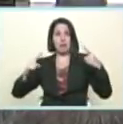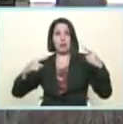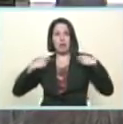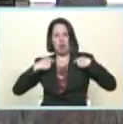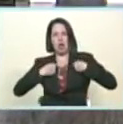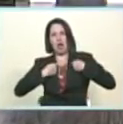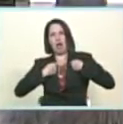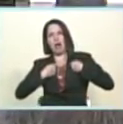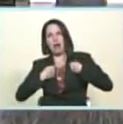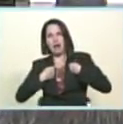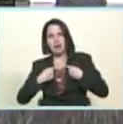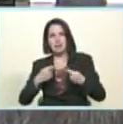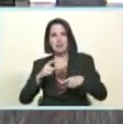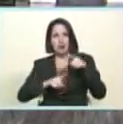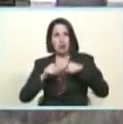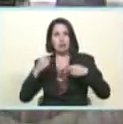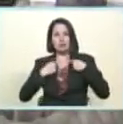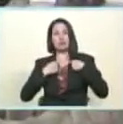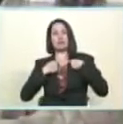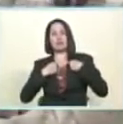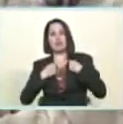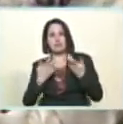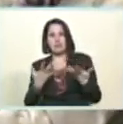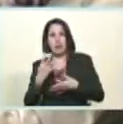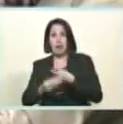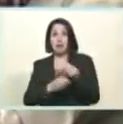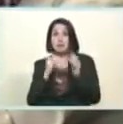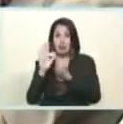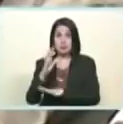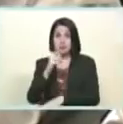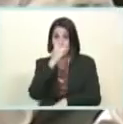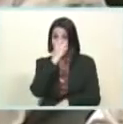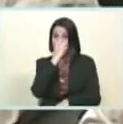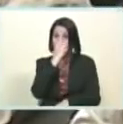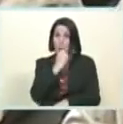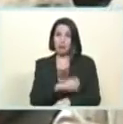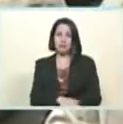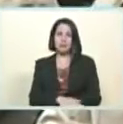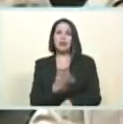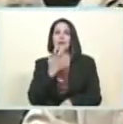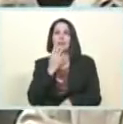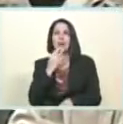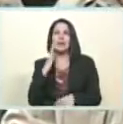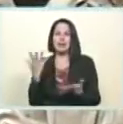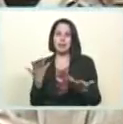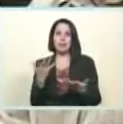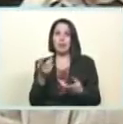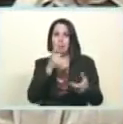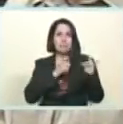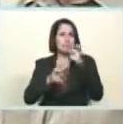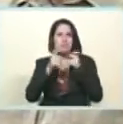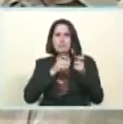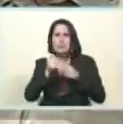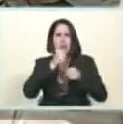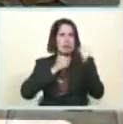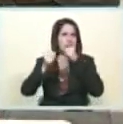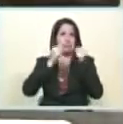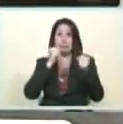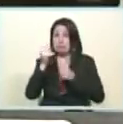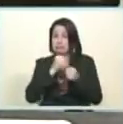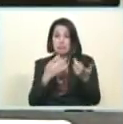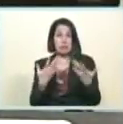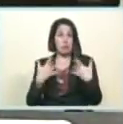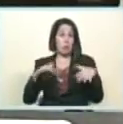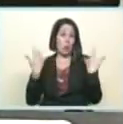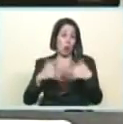dificultades que busca soluciones y que construye la grandeza del futuro de potencia que vamos a hacer los venezolanos y